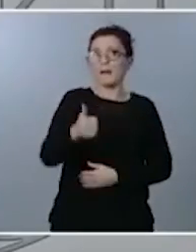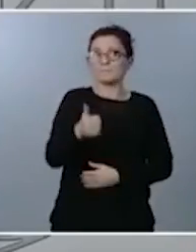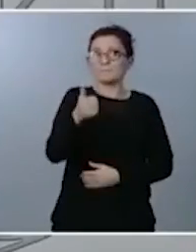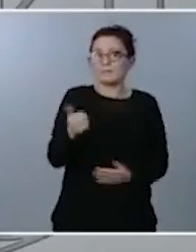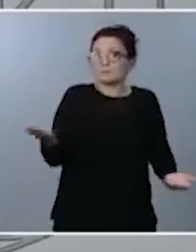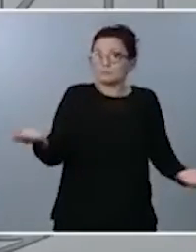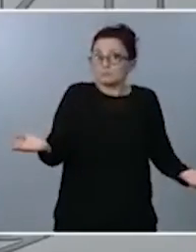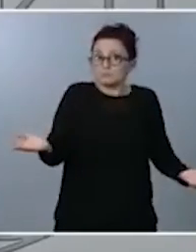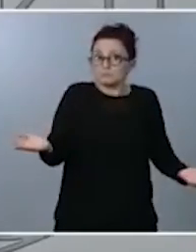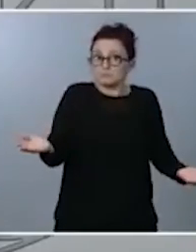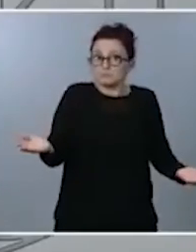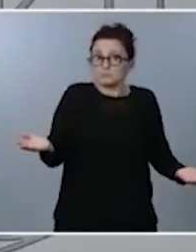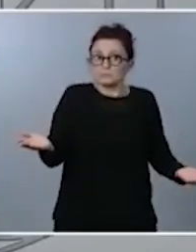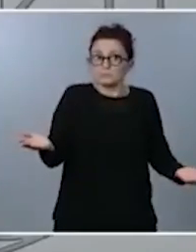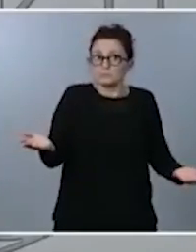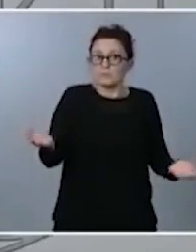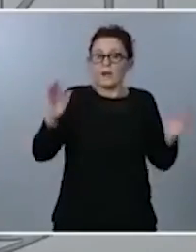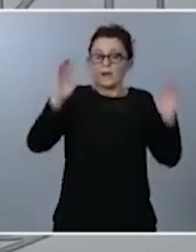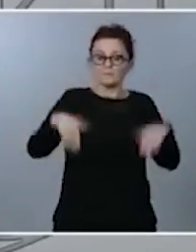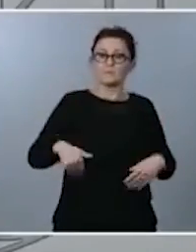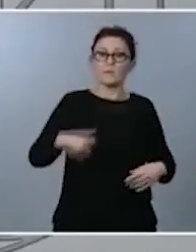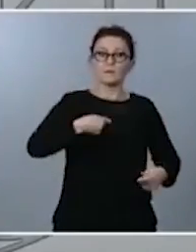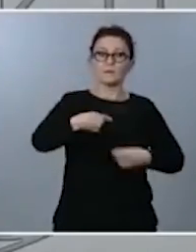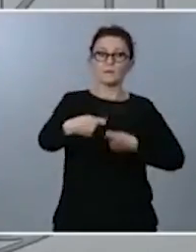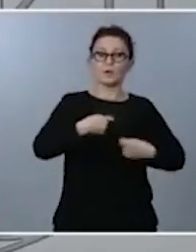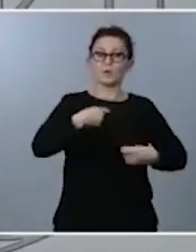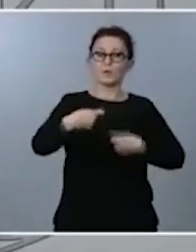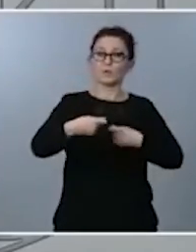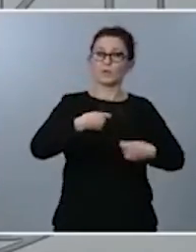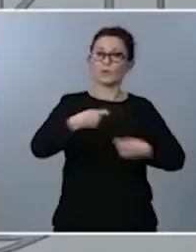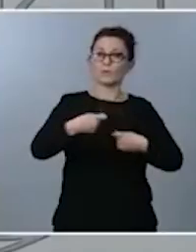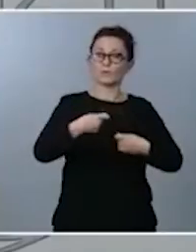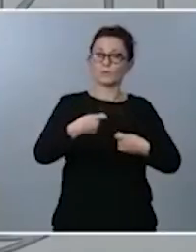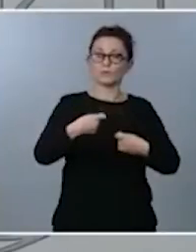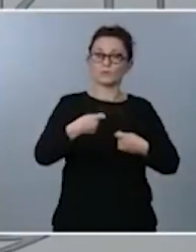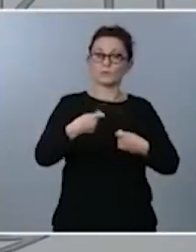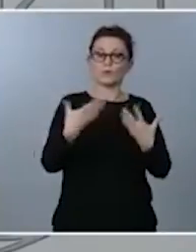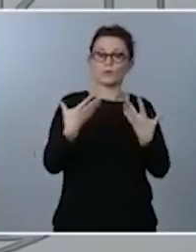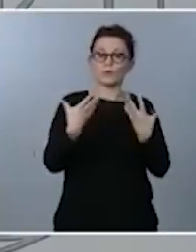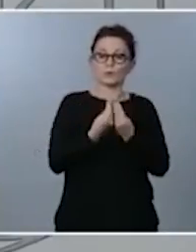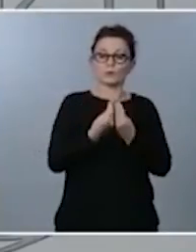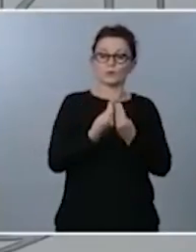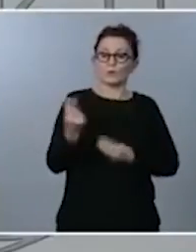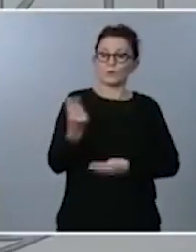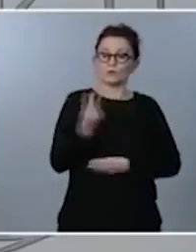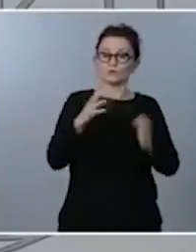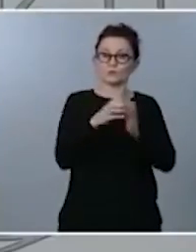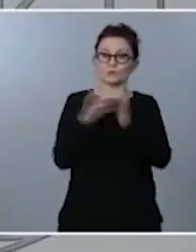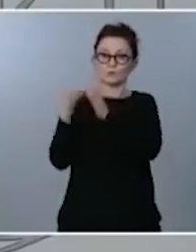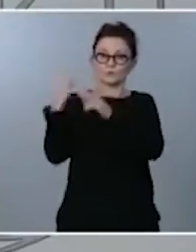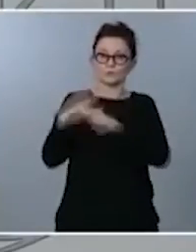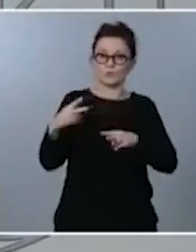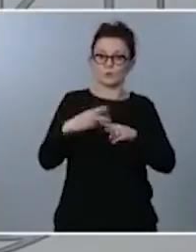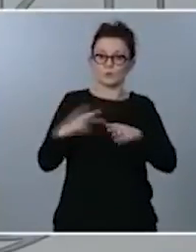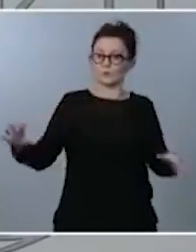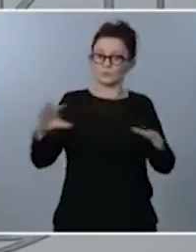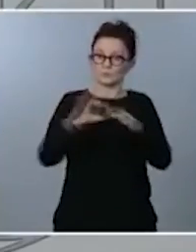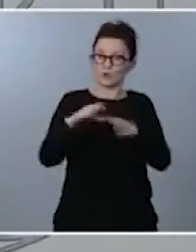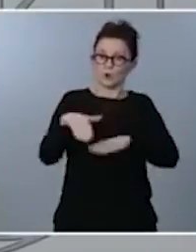ha sido fruto y objeto de la negociación que hemos desarrollado entre los dos partidos que conforman este gobierno